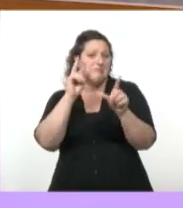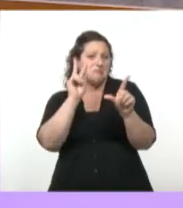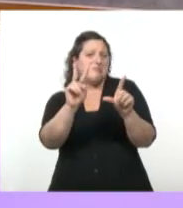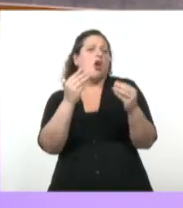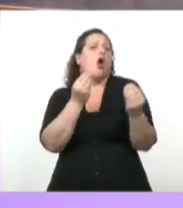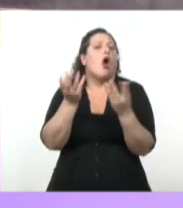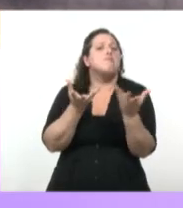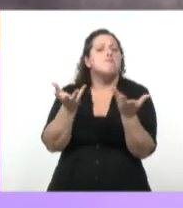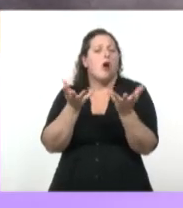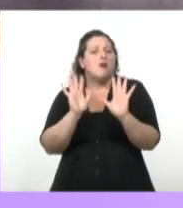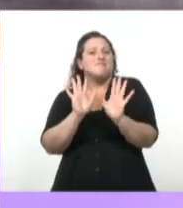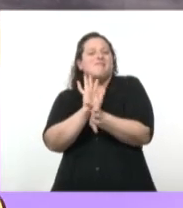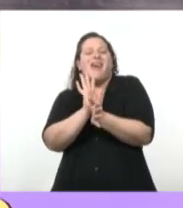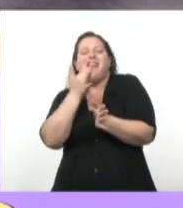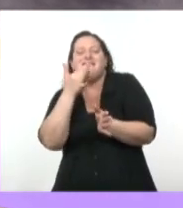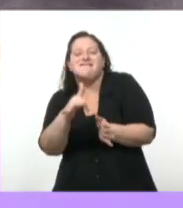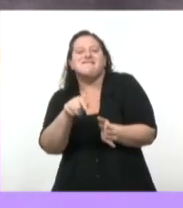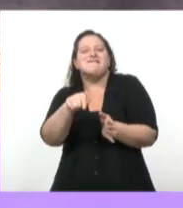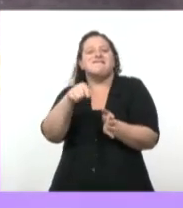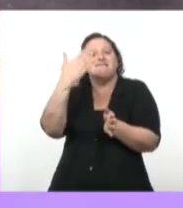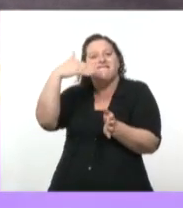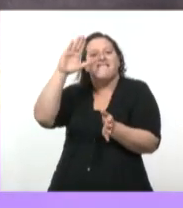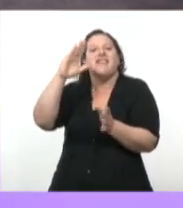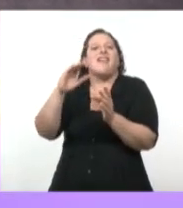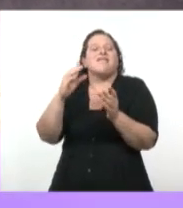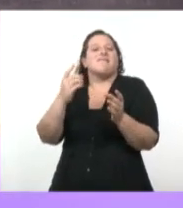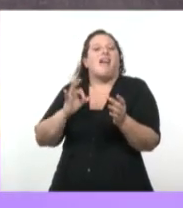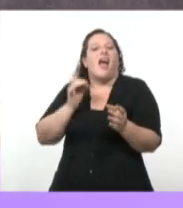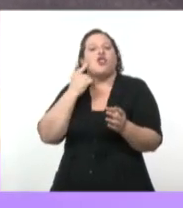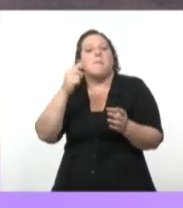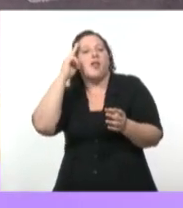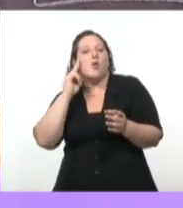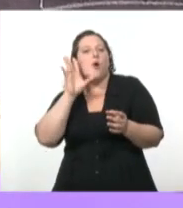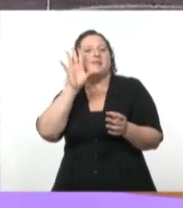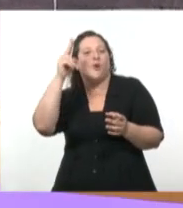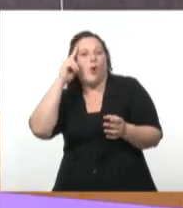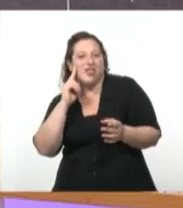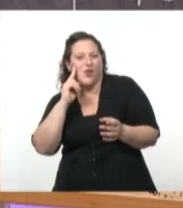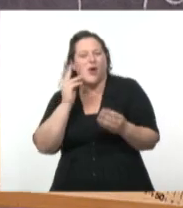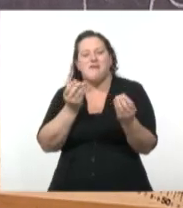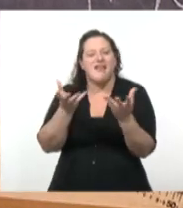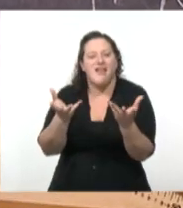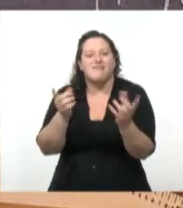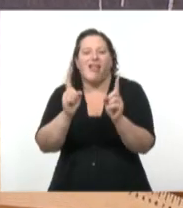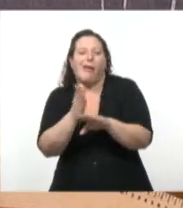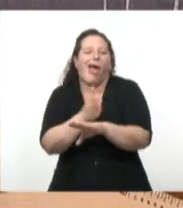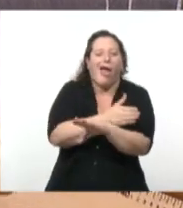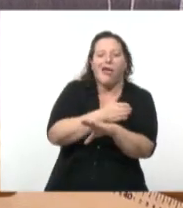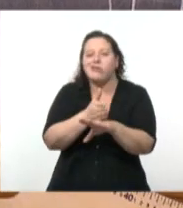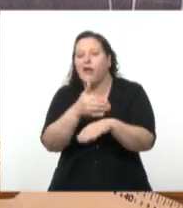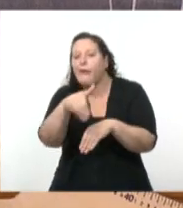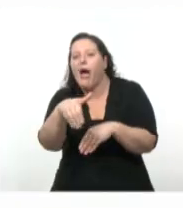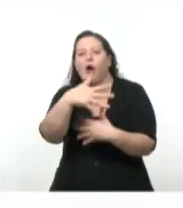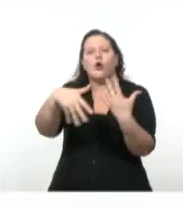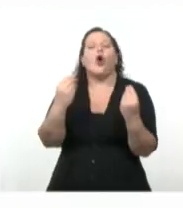nos vamos acercando, en realidad, a 1959, más antecedentes y próximo ya a la Revolución de